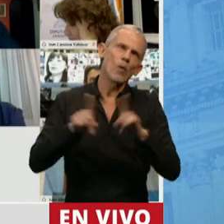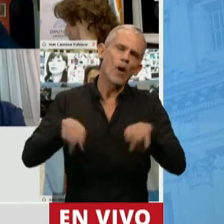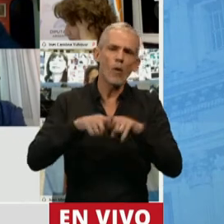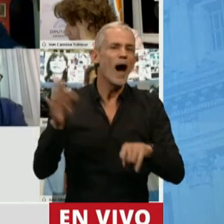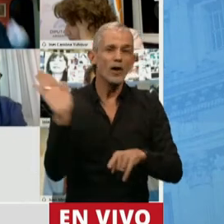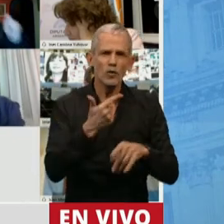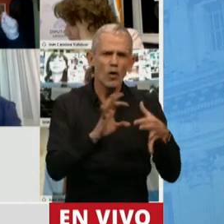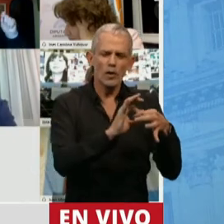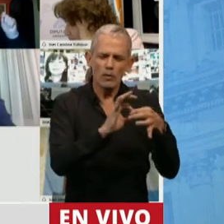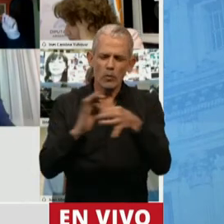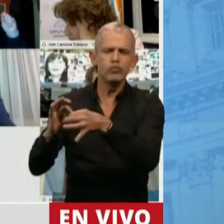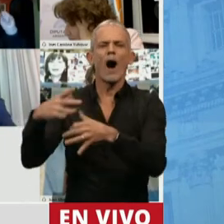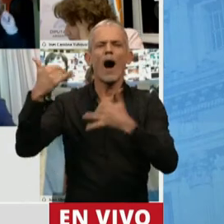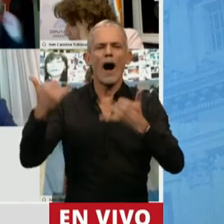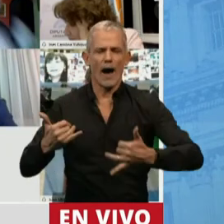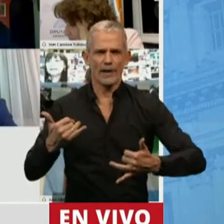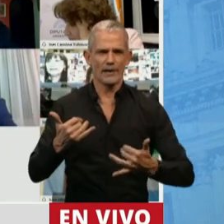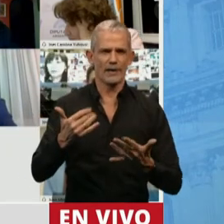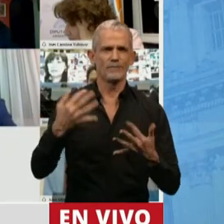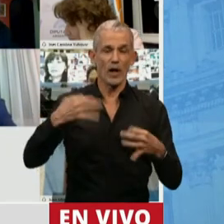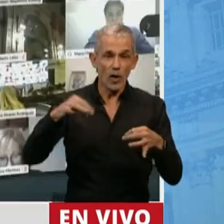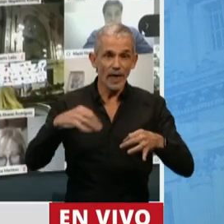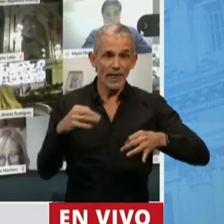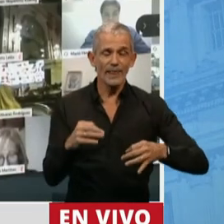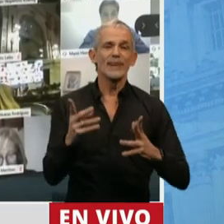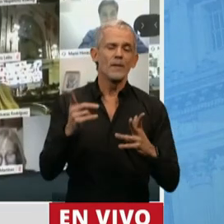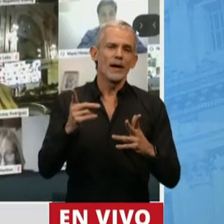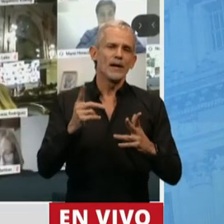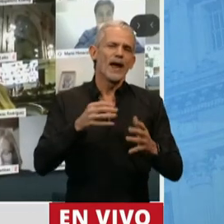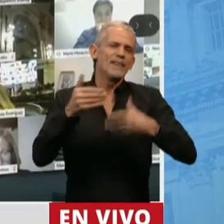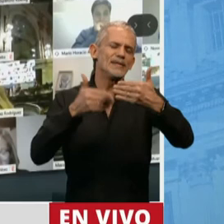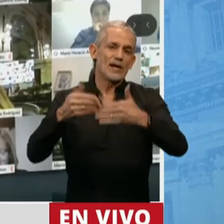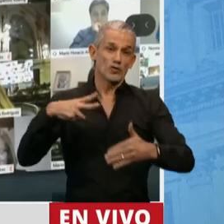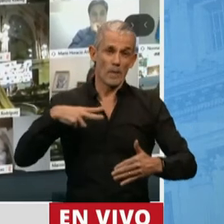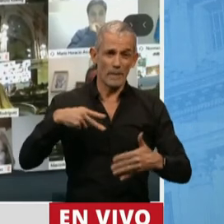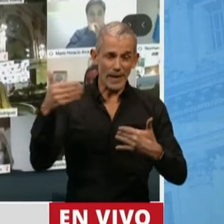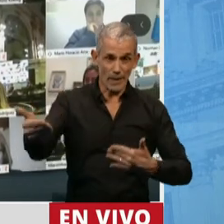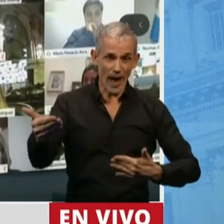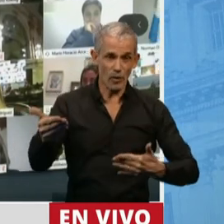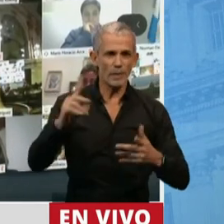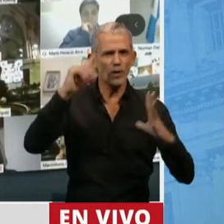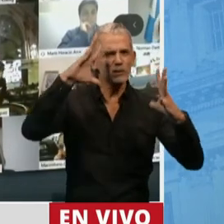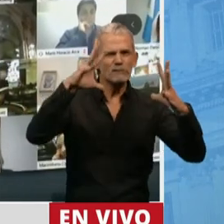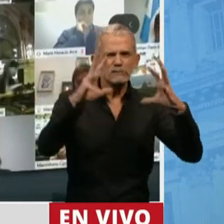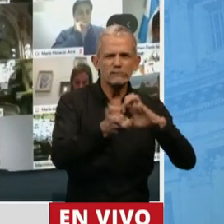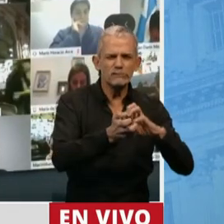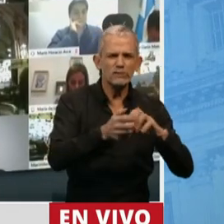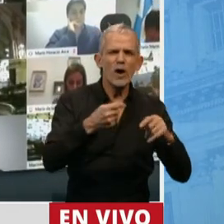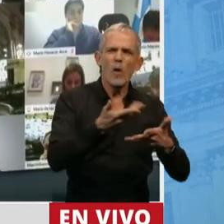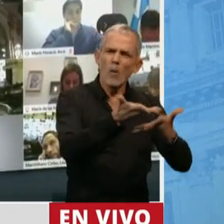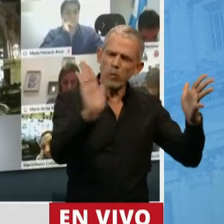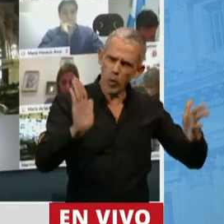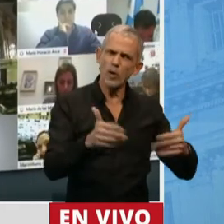tiene que ver con todo. Comentar entonces el desarrollo privado, pero no en desmedro de las políticas